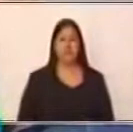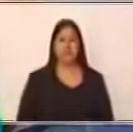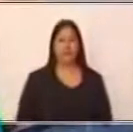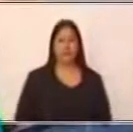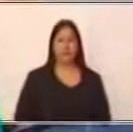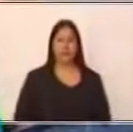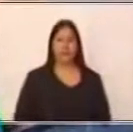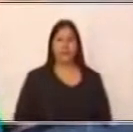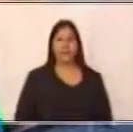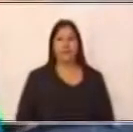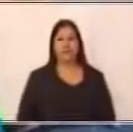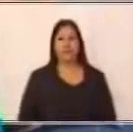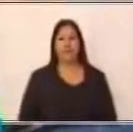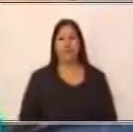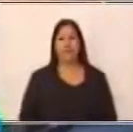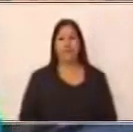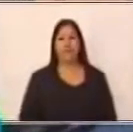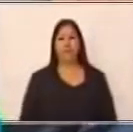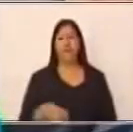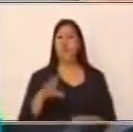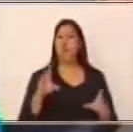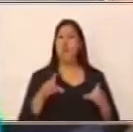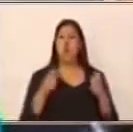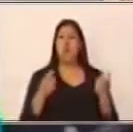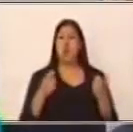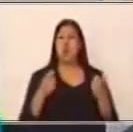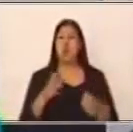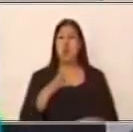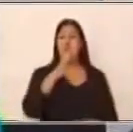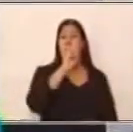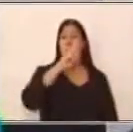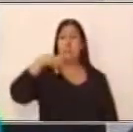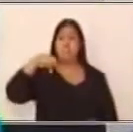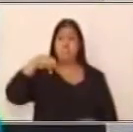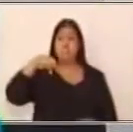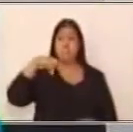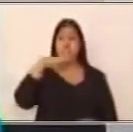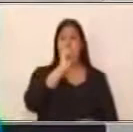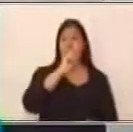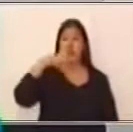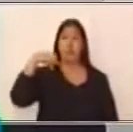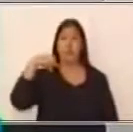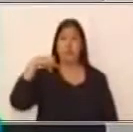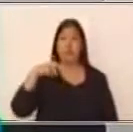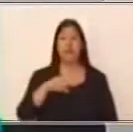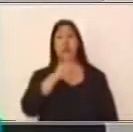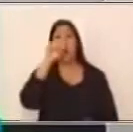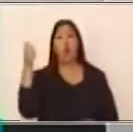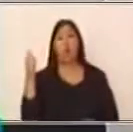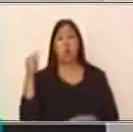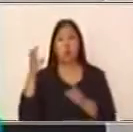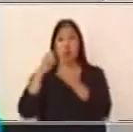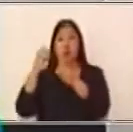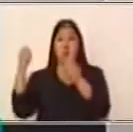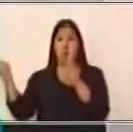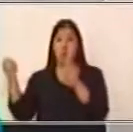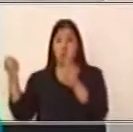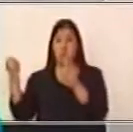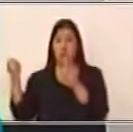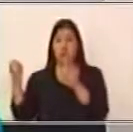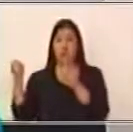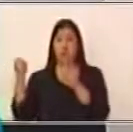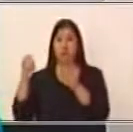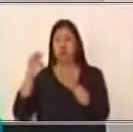Principal y lo vamos a identificar con una OP y oración subordinada con OS.